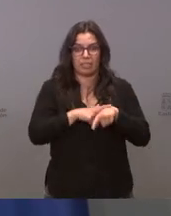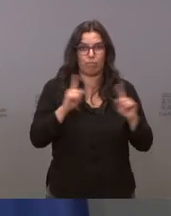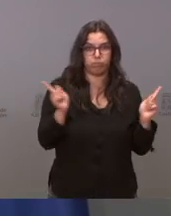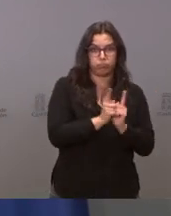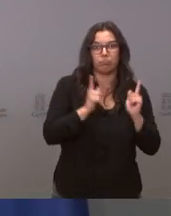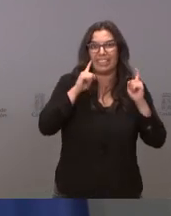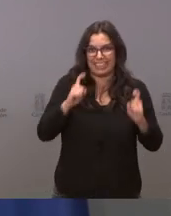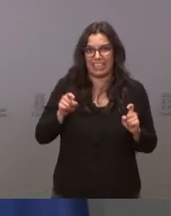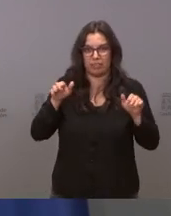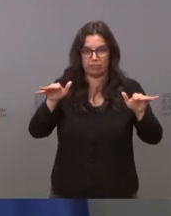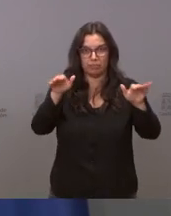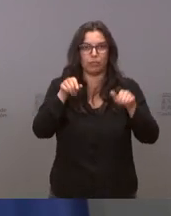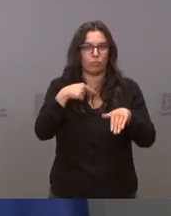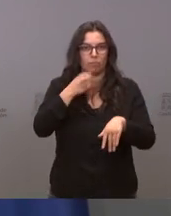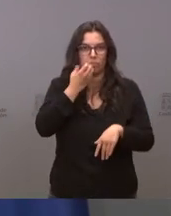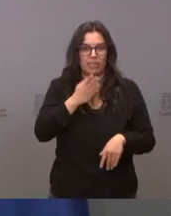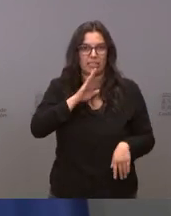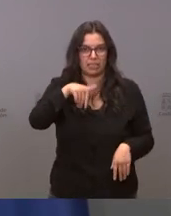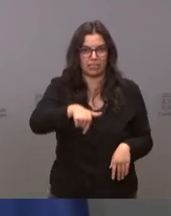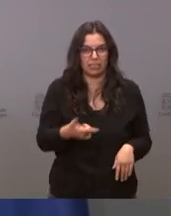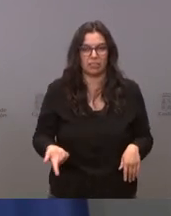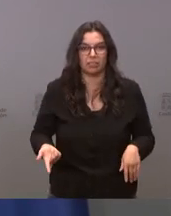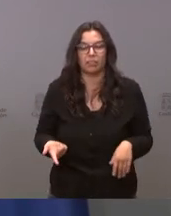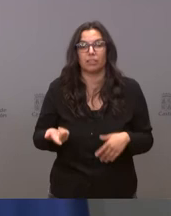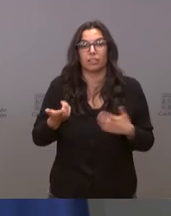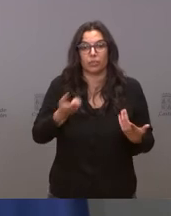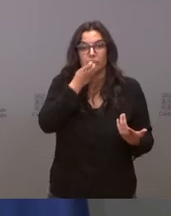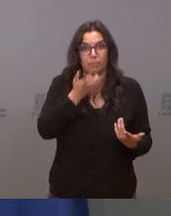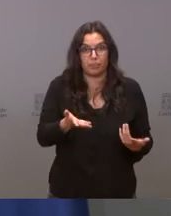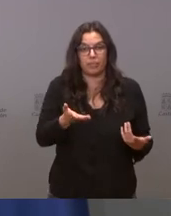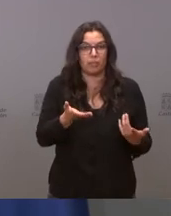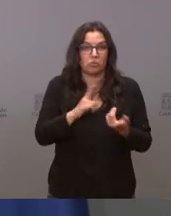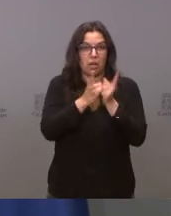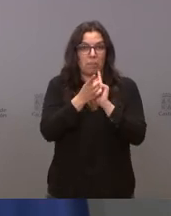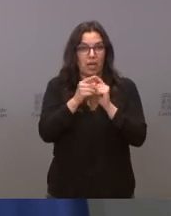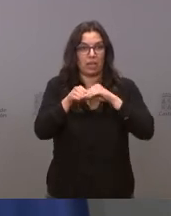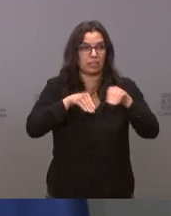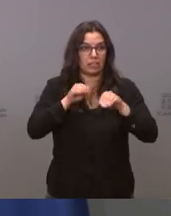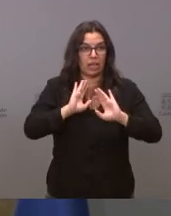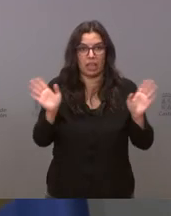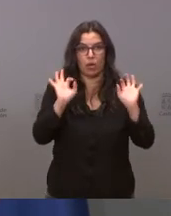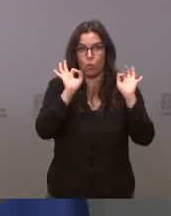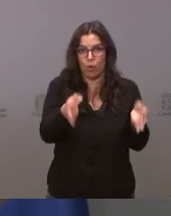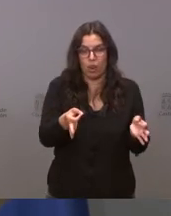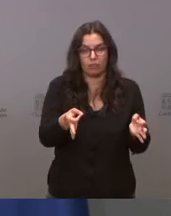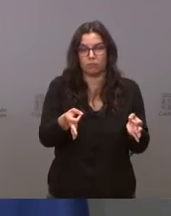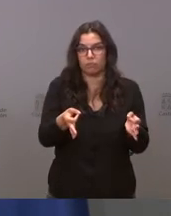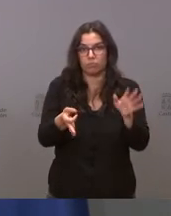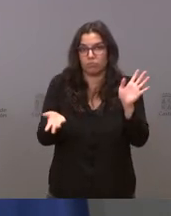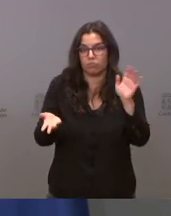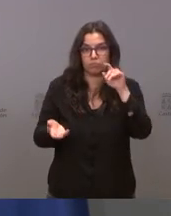que nosotros que vamos muy bien entonces como vamos muy bien pues no vamos a cambiarlo esto en fin